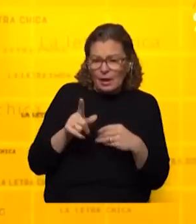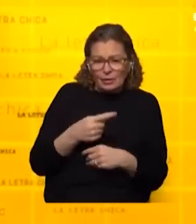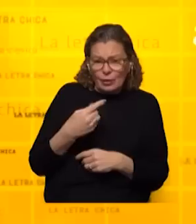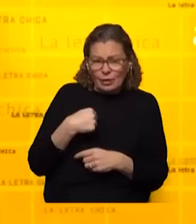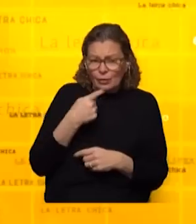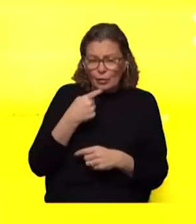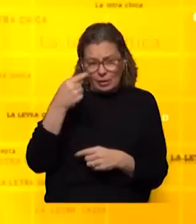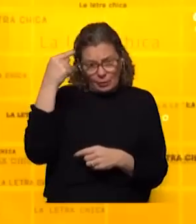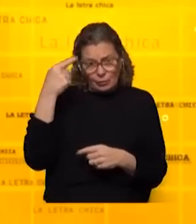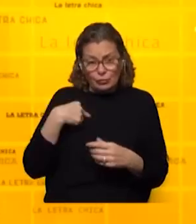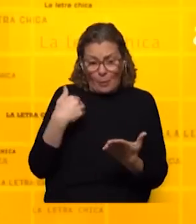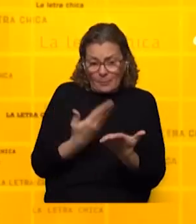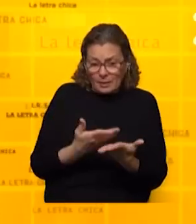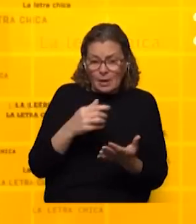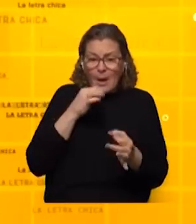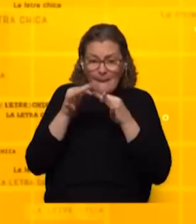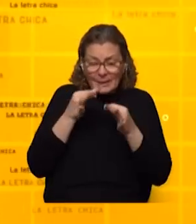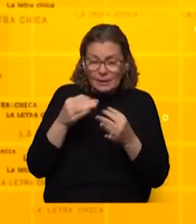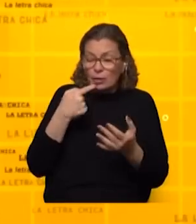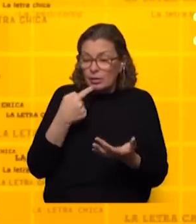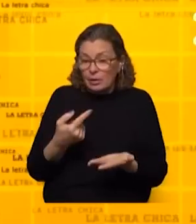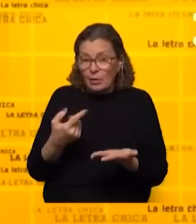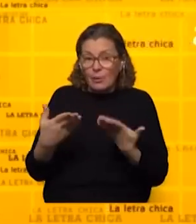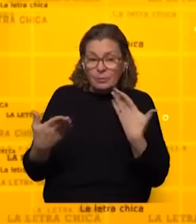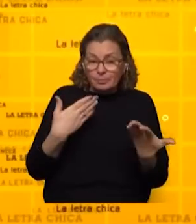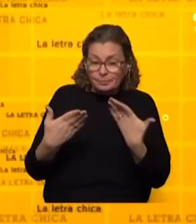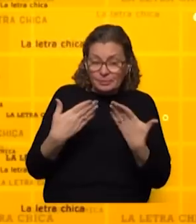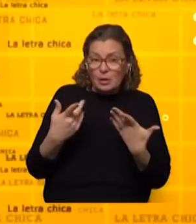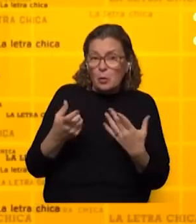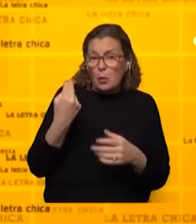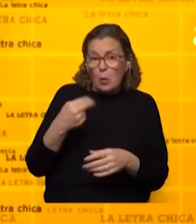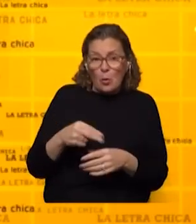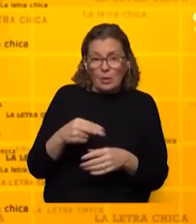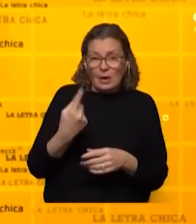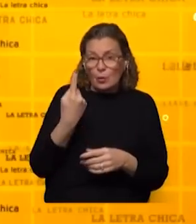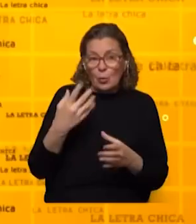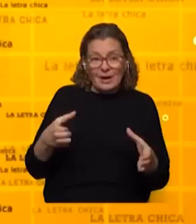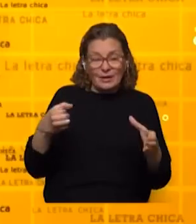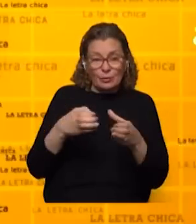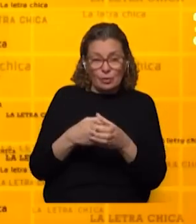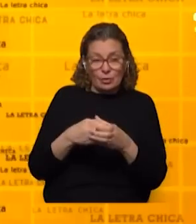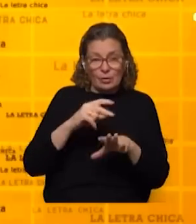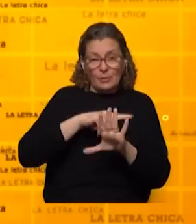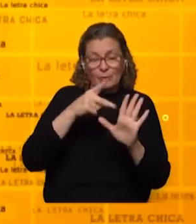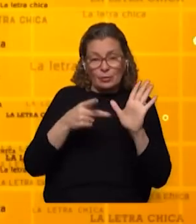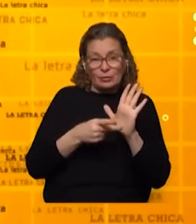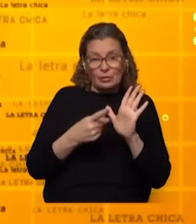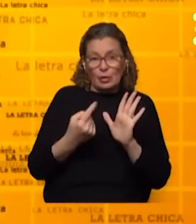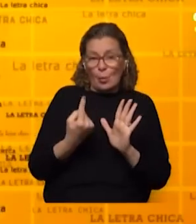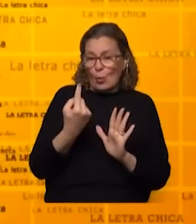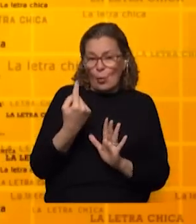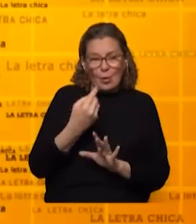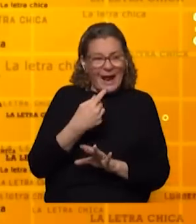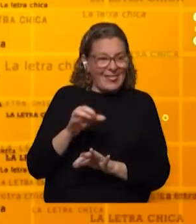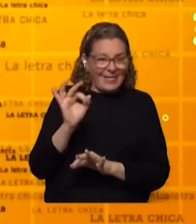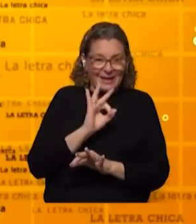Yo te presento los argumentos, cuando presentas esto, esta es la realidad. Pero la verdad que nunca tuvimos esa instancia. Ni una reunión. Sobre el proyecto Neptuno, ni una reunión con las autoridades